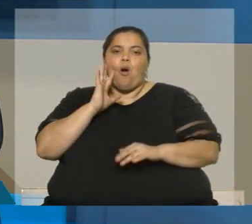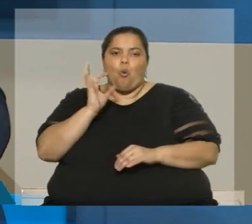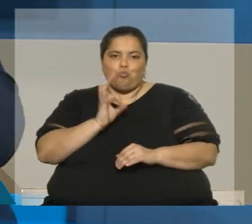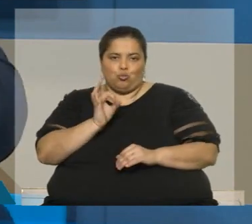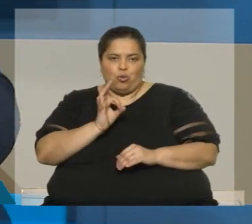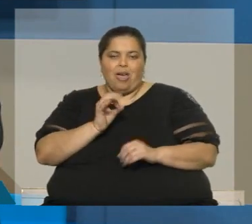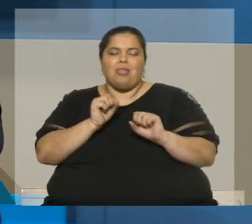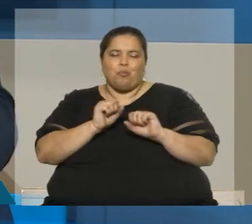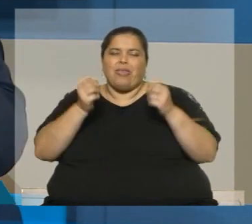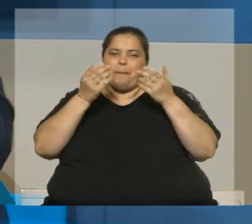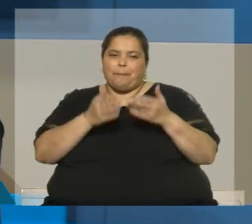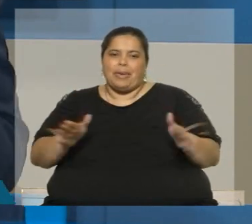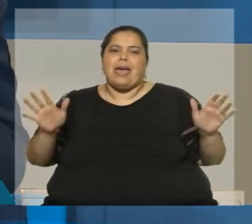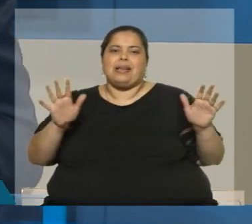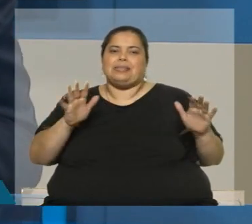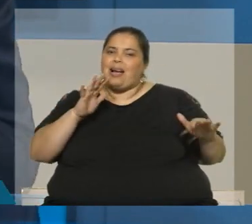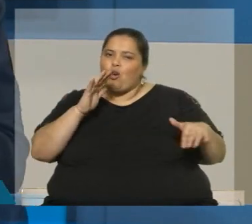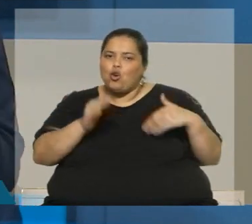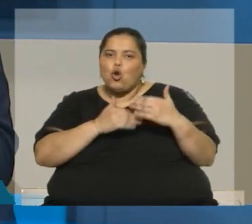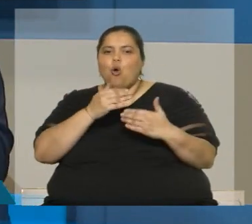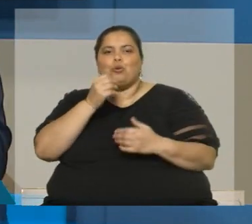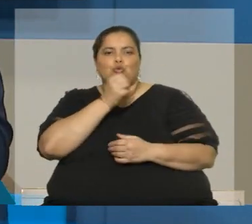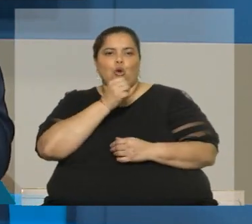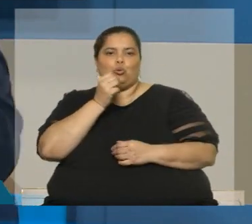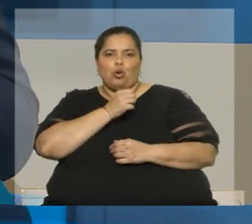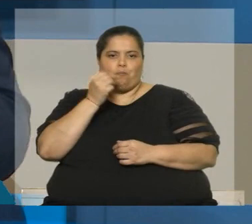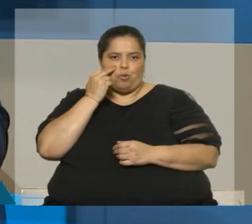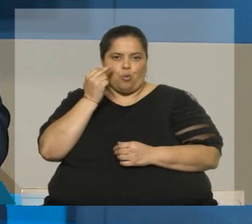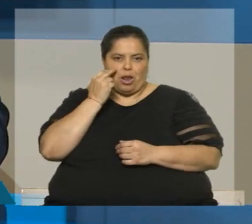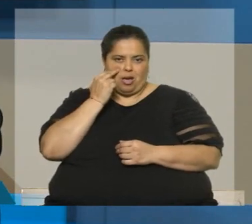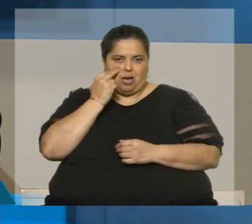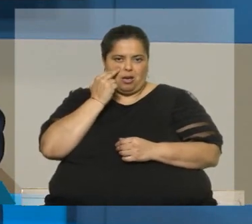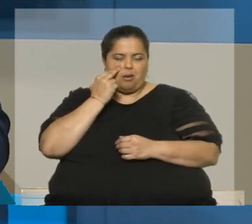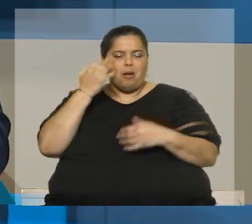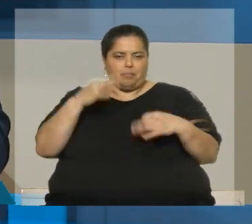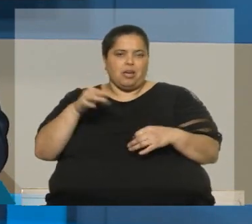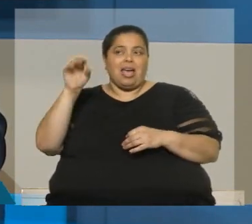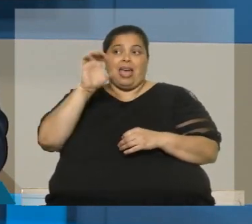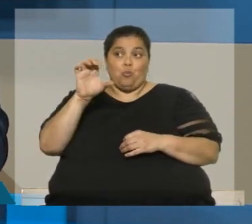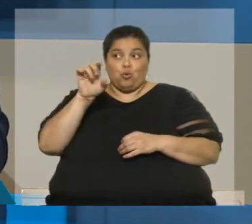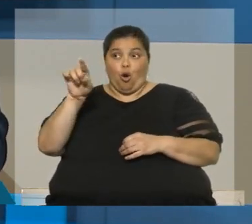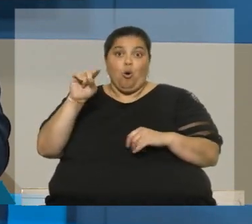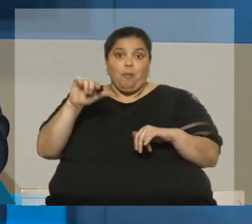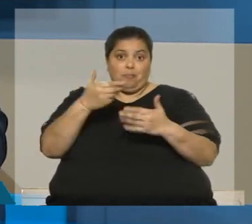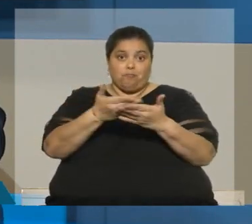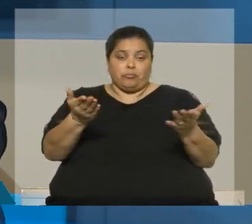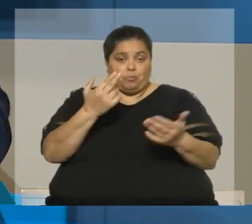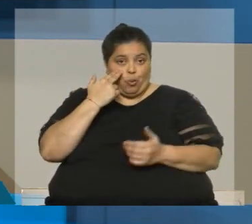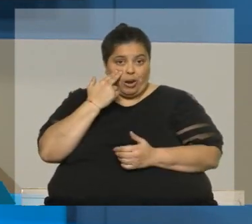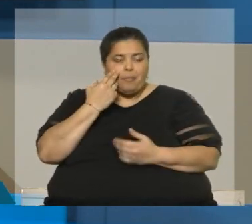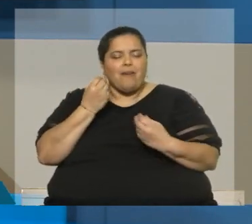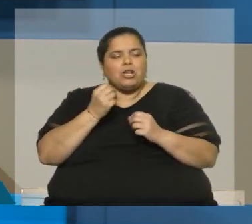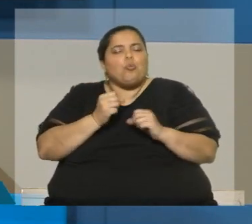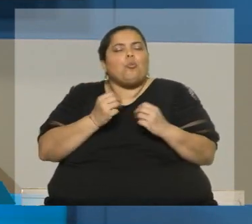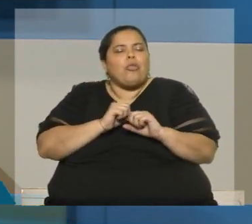el proceso de resolver los problemas que repito que los europeos hemos puesto encima la mesa, resolverlos con un documento, unos